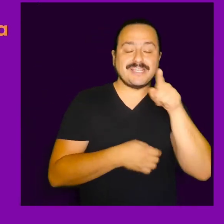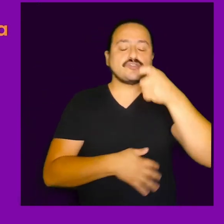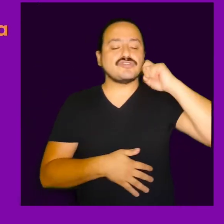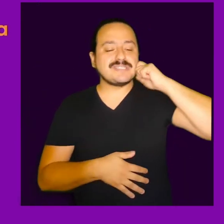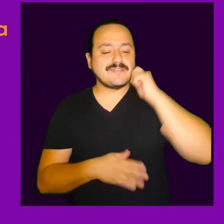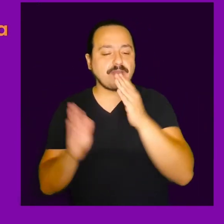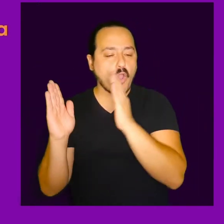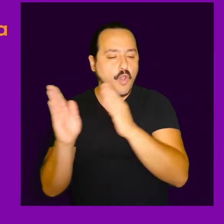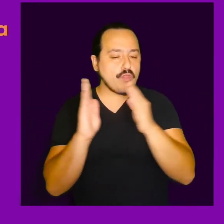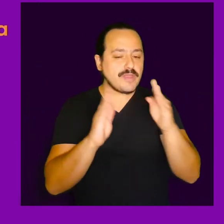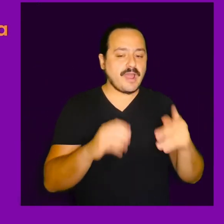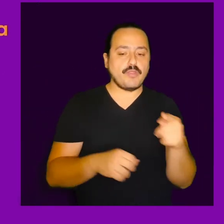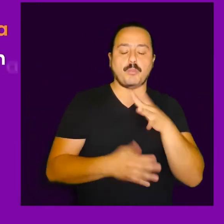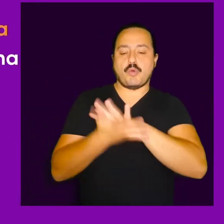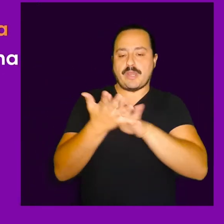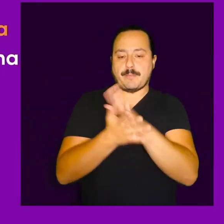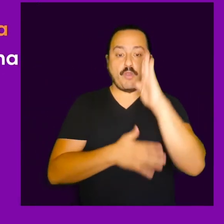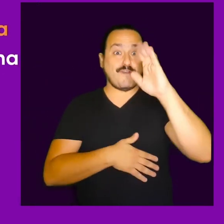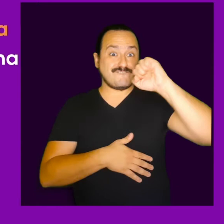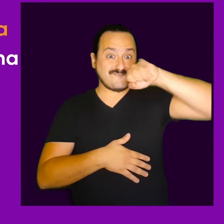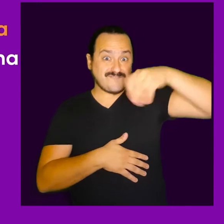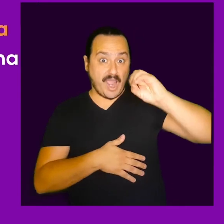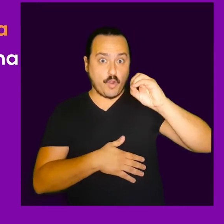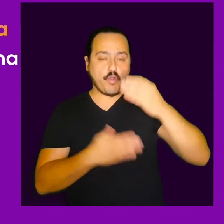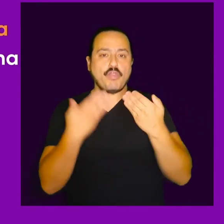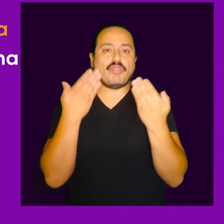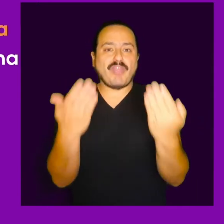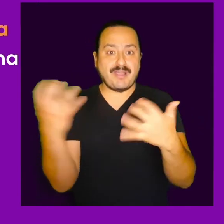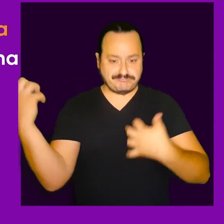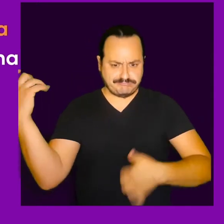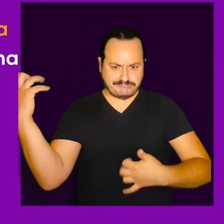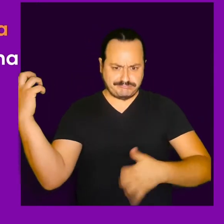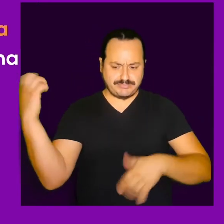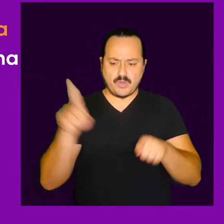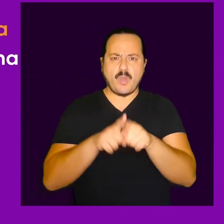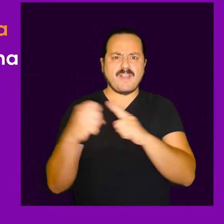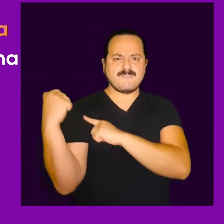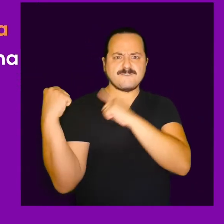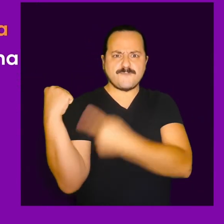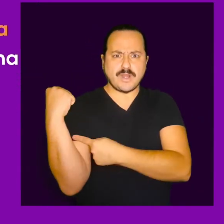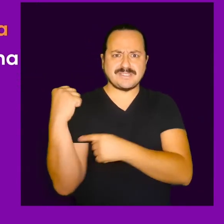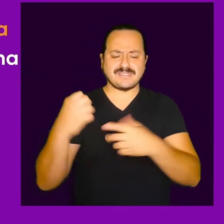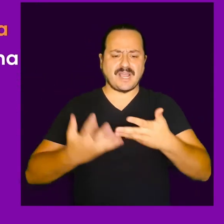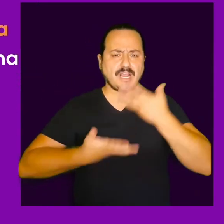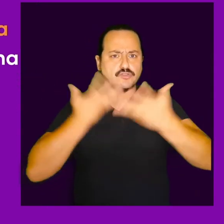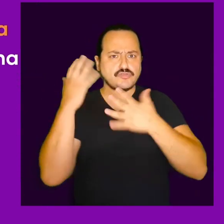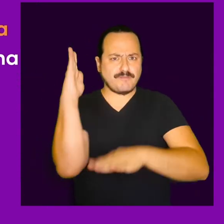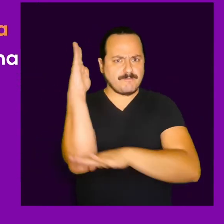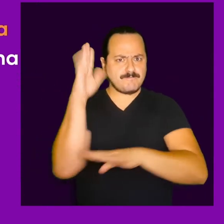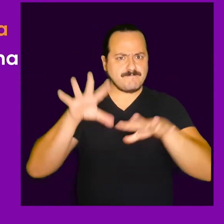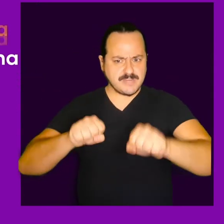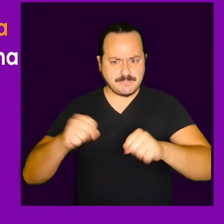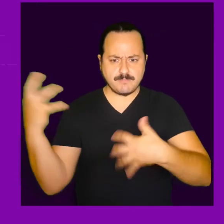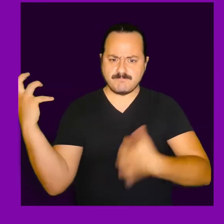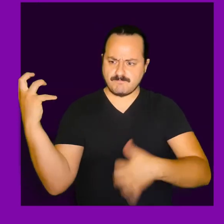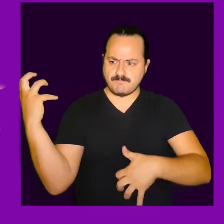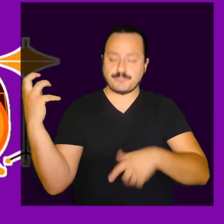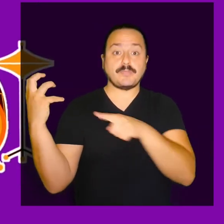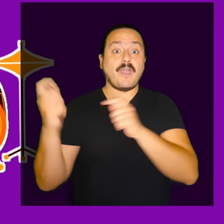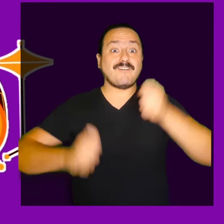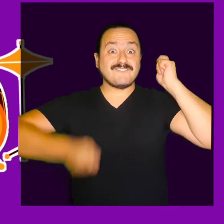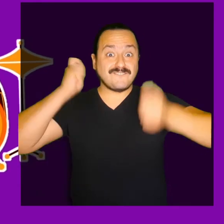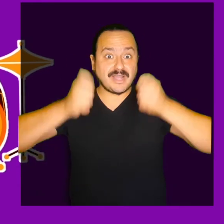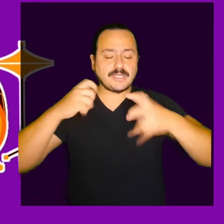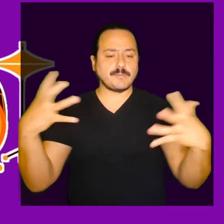acorde. En los versos, adorna con otras notas. De esta manera, esto le dará peso a la canción y le dará estabilidad. La